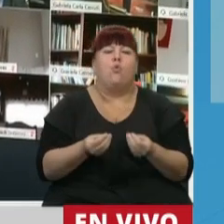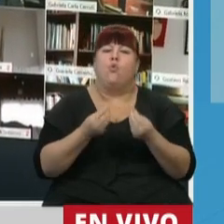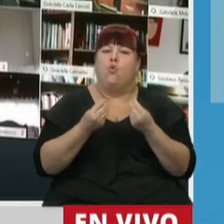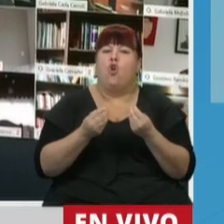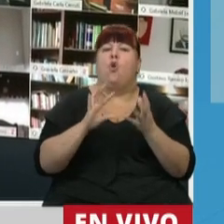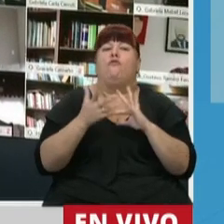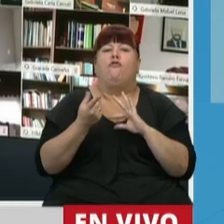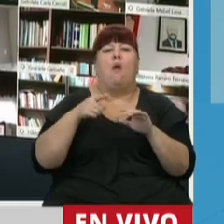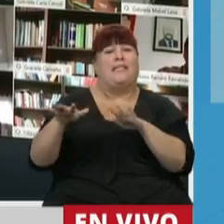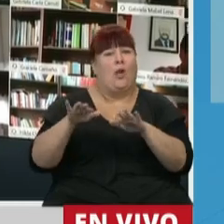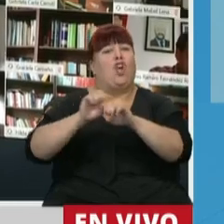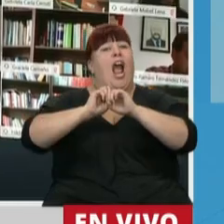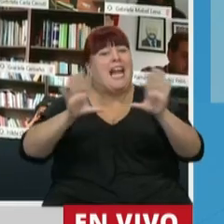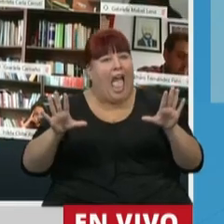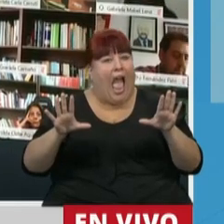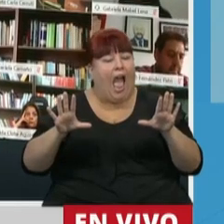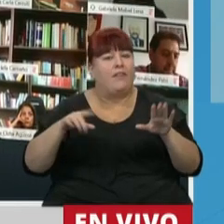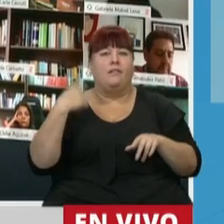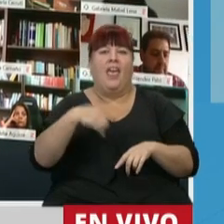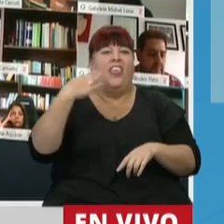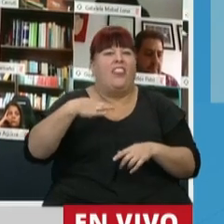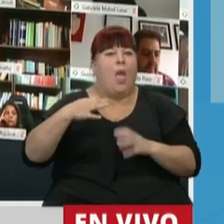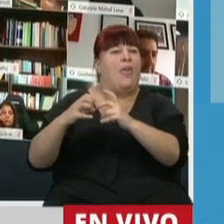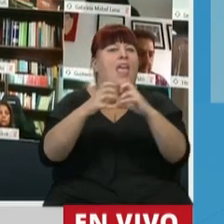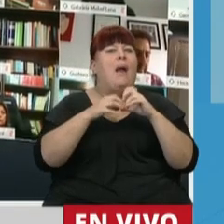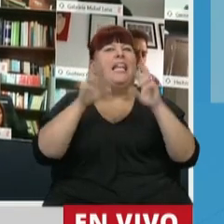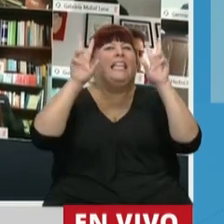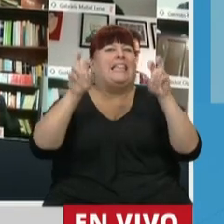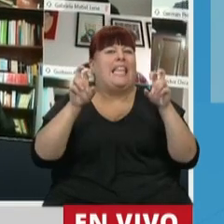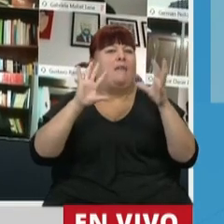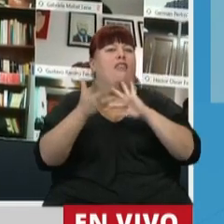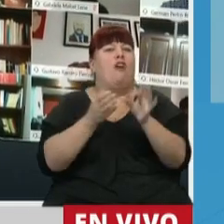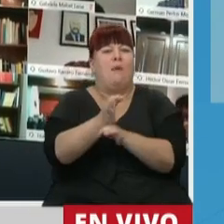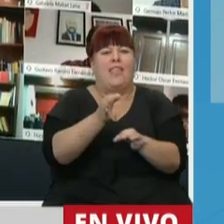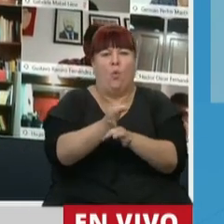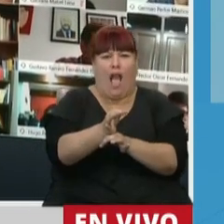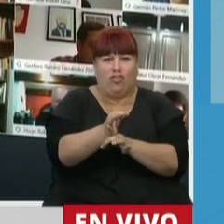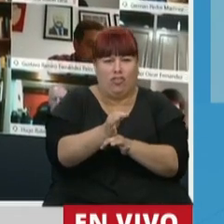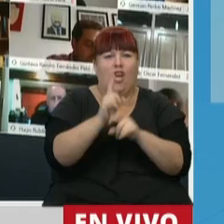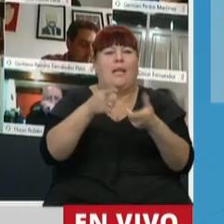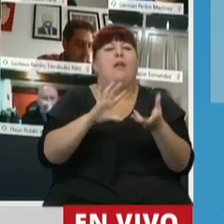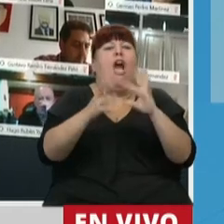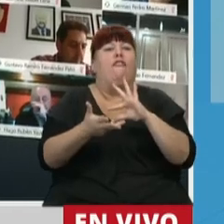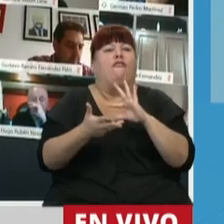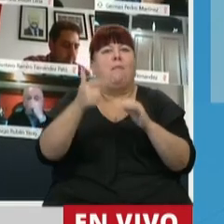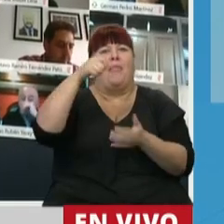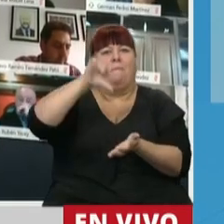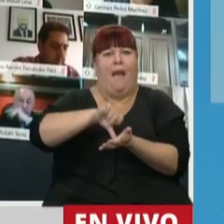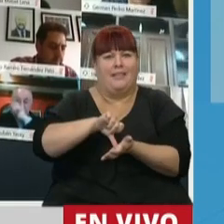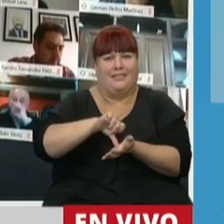una situación crítica nos instala un debate sobre un modelo de educación y sobre un modelo de país.